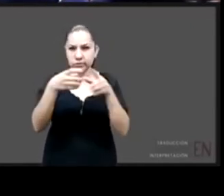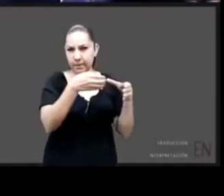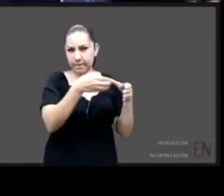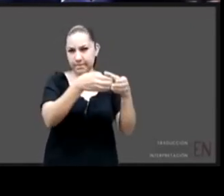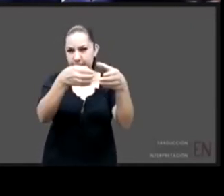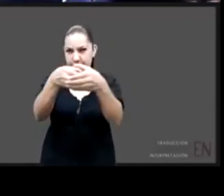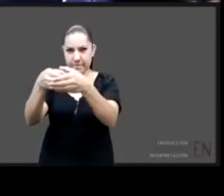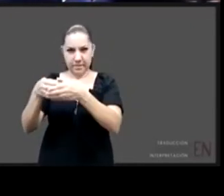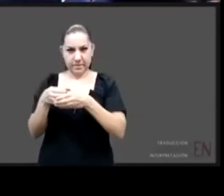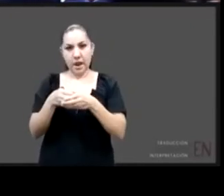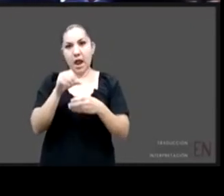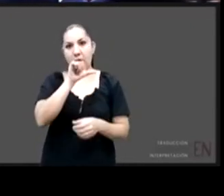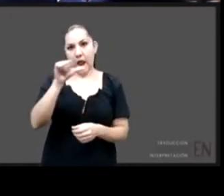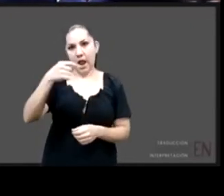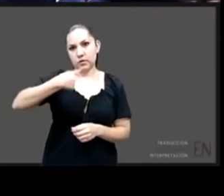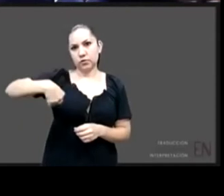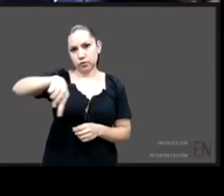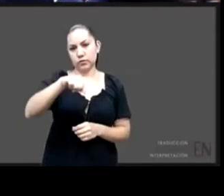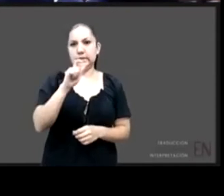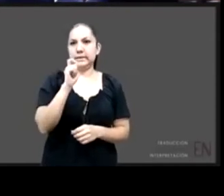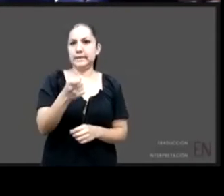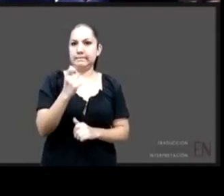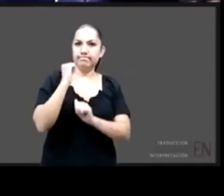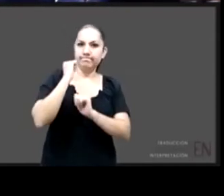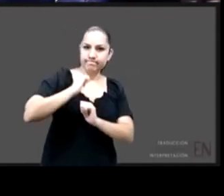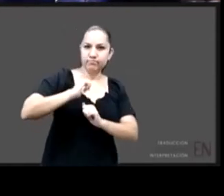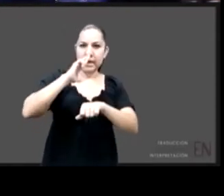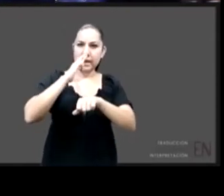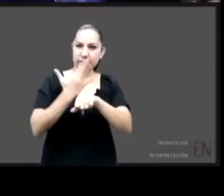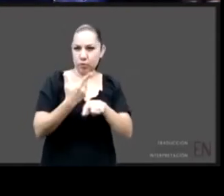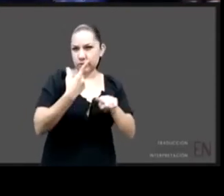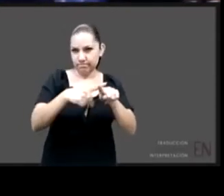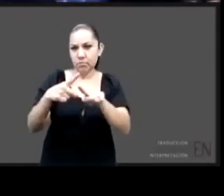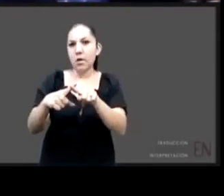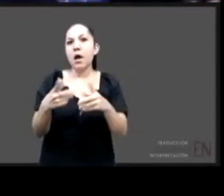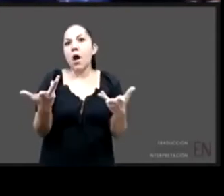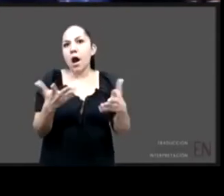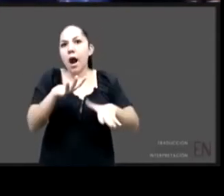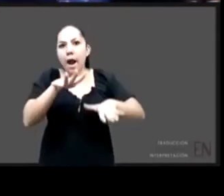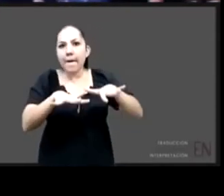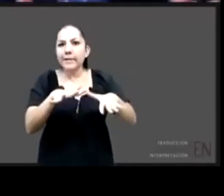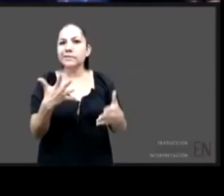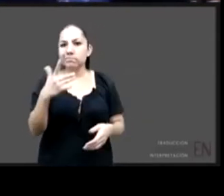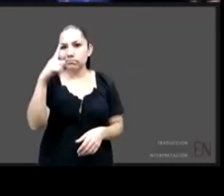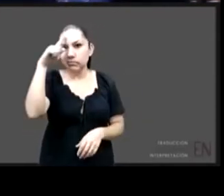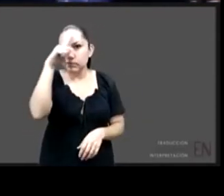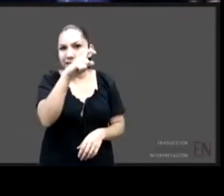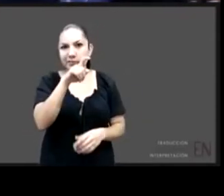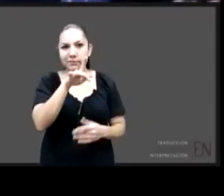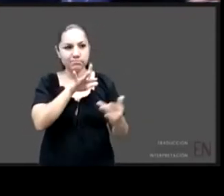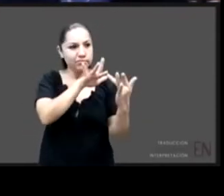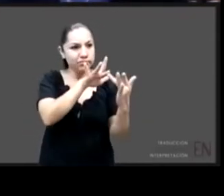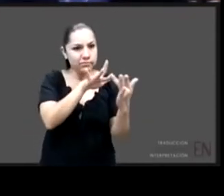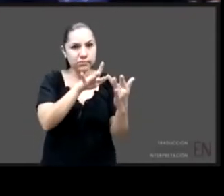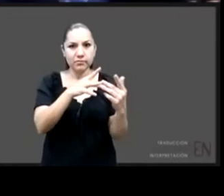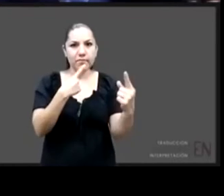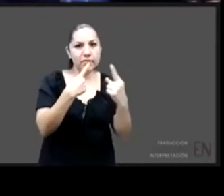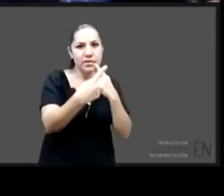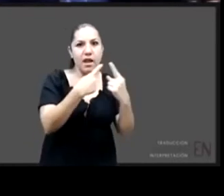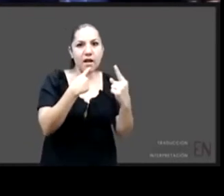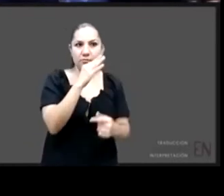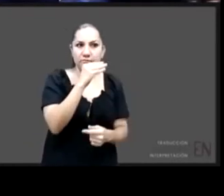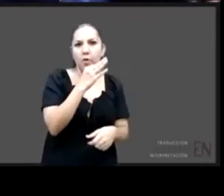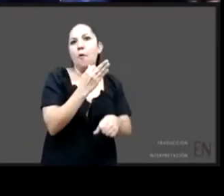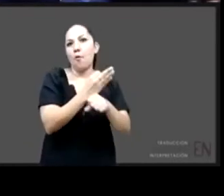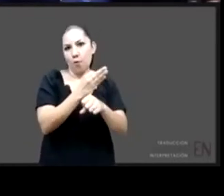responsabilidades y que muchas veces lo que no tenemos es posibilidad de diálogo y sobre todo también con